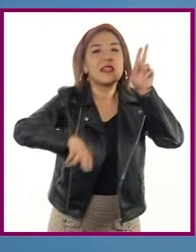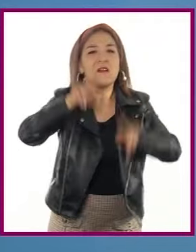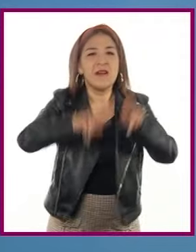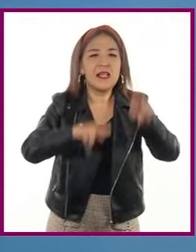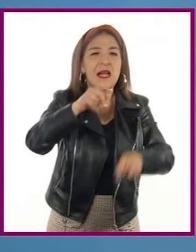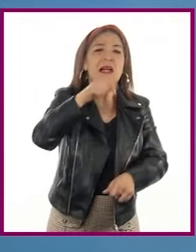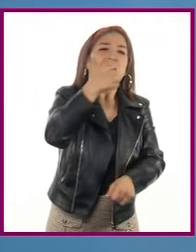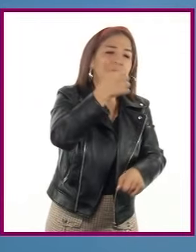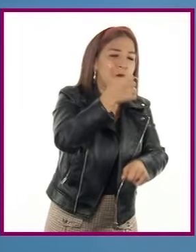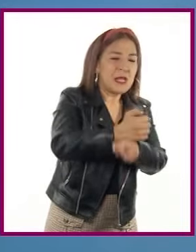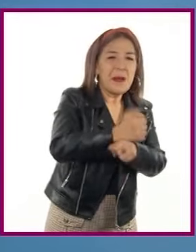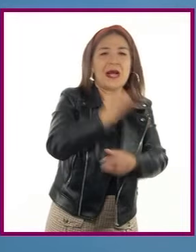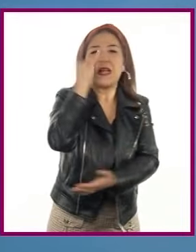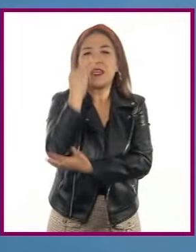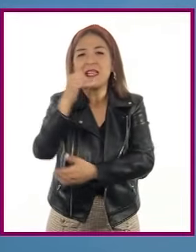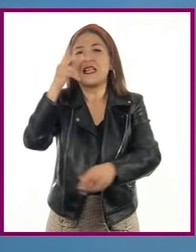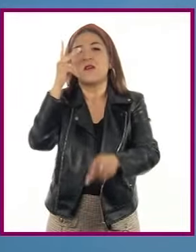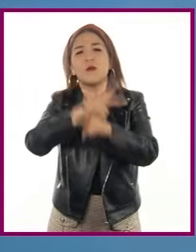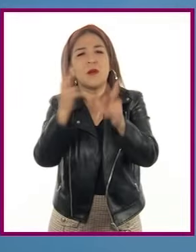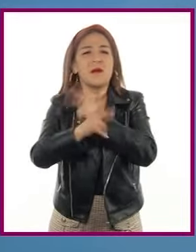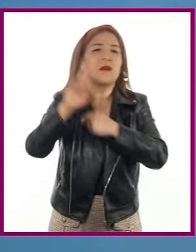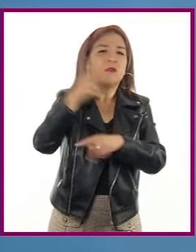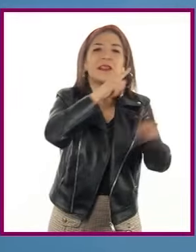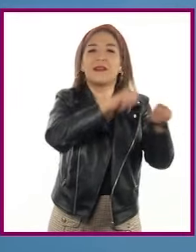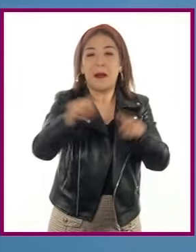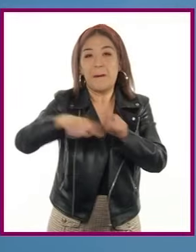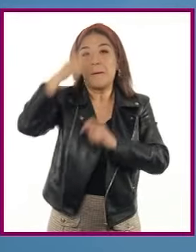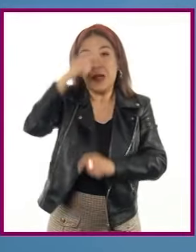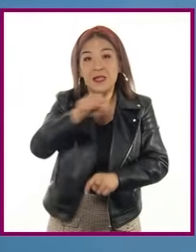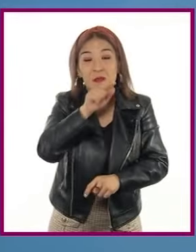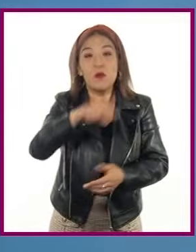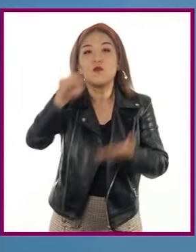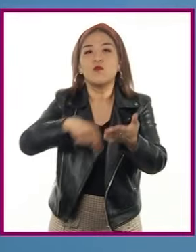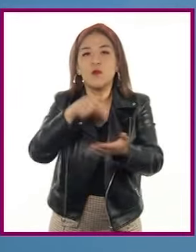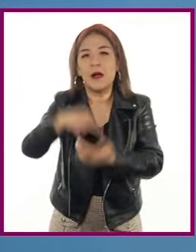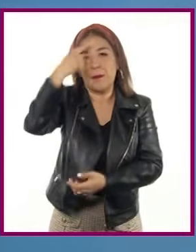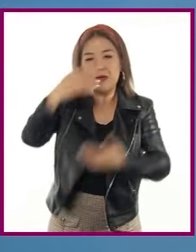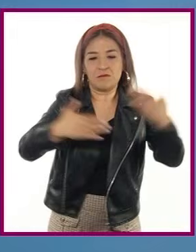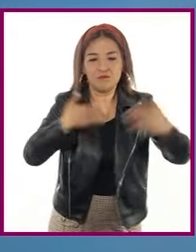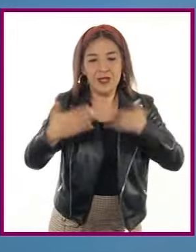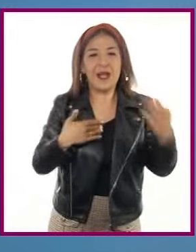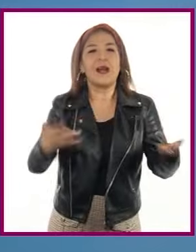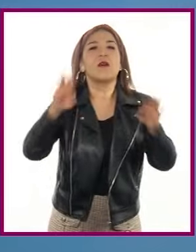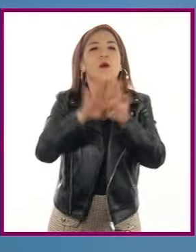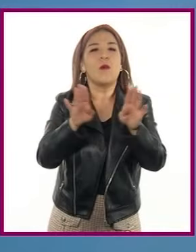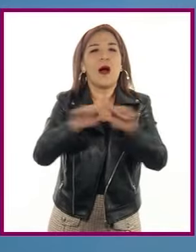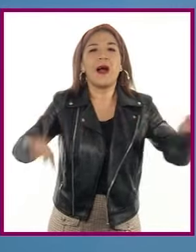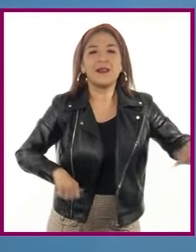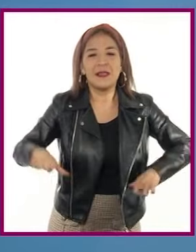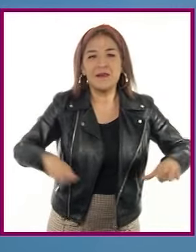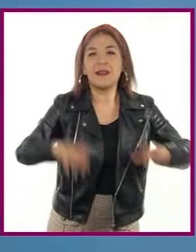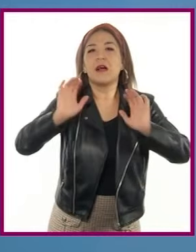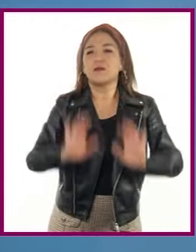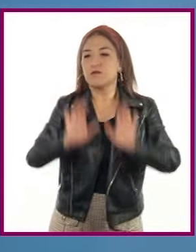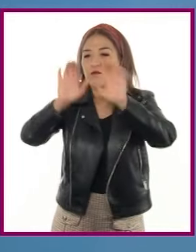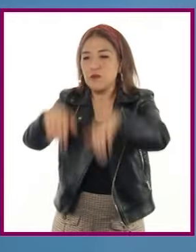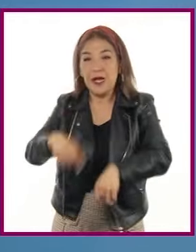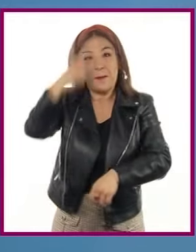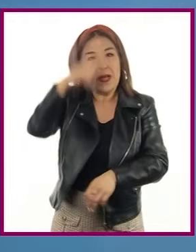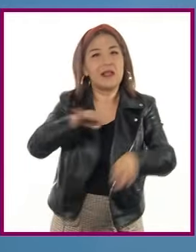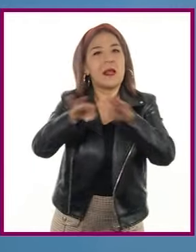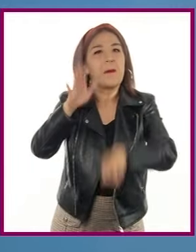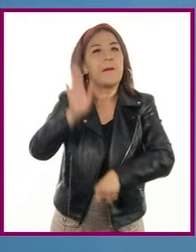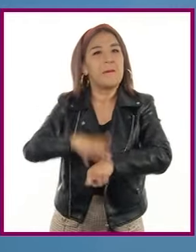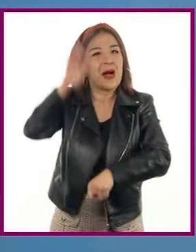crear centros recreativos y fuentes de empleo para las y los jóvenes que se incorporan al mercado, así como